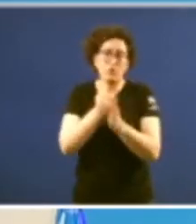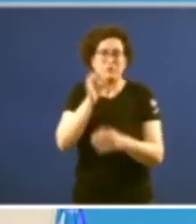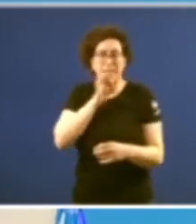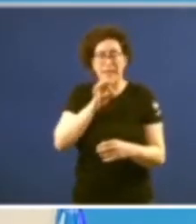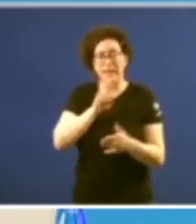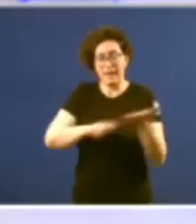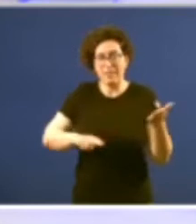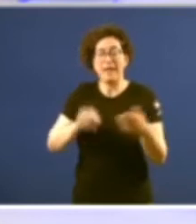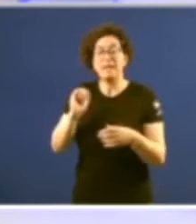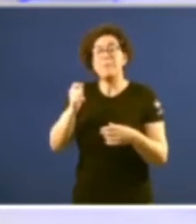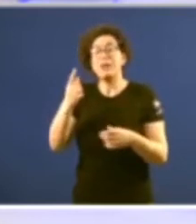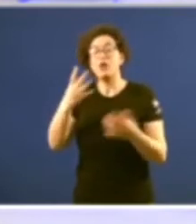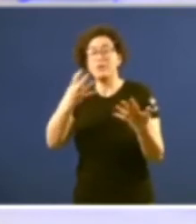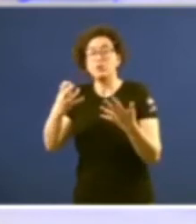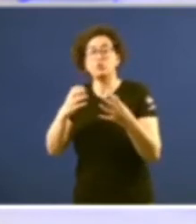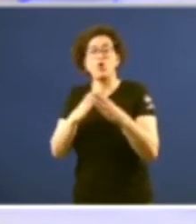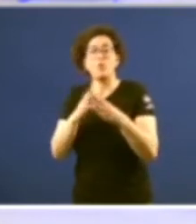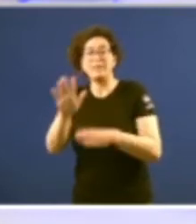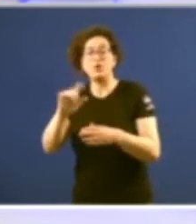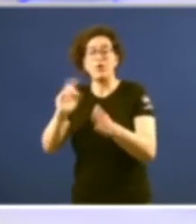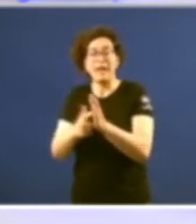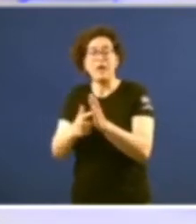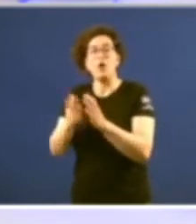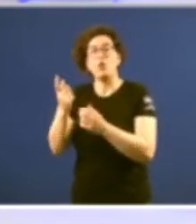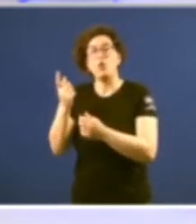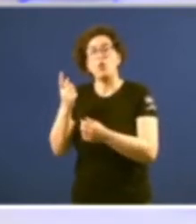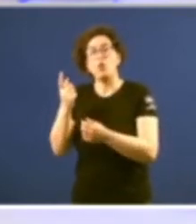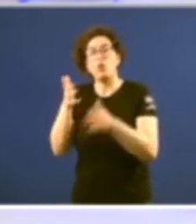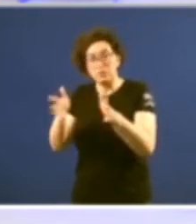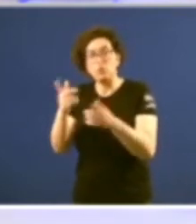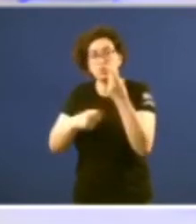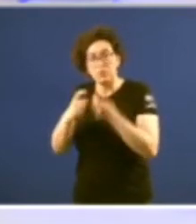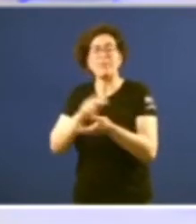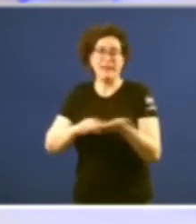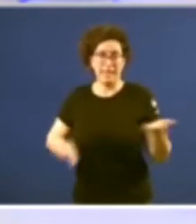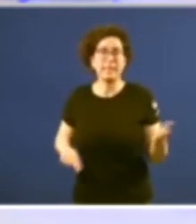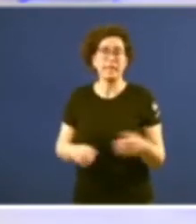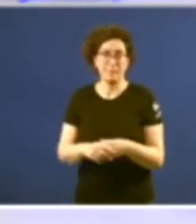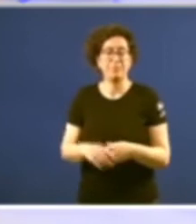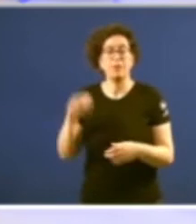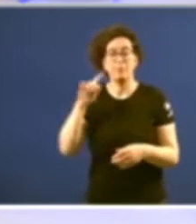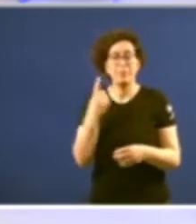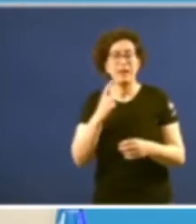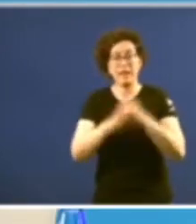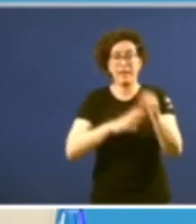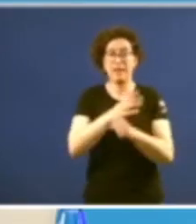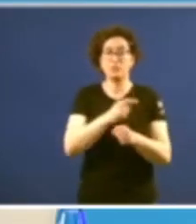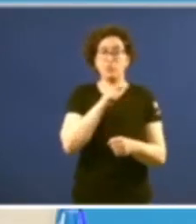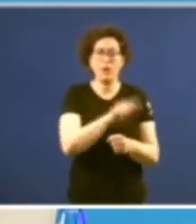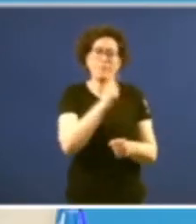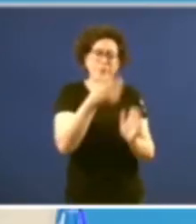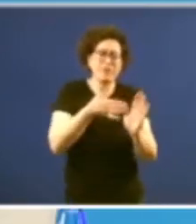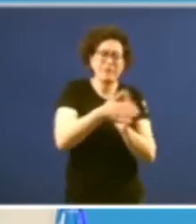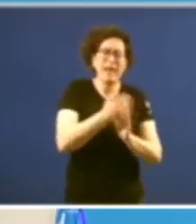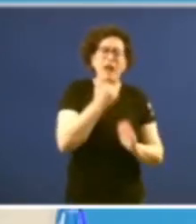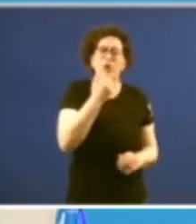1995 la ley del consello consultivo de Galicia en la primera legislatura se define en primera instancia algo